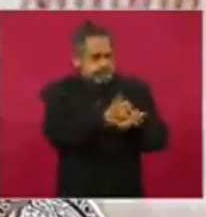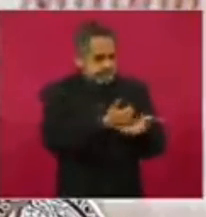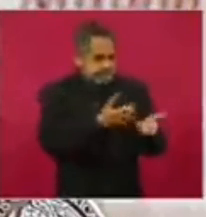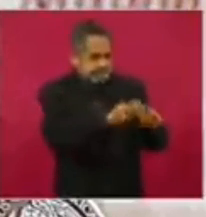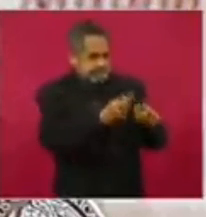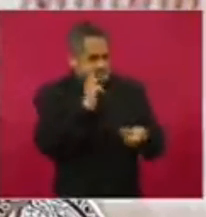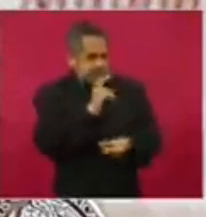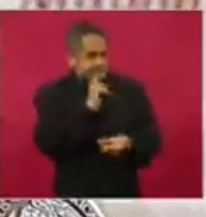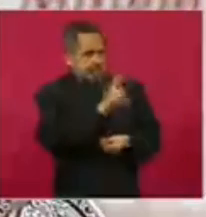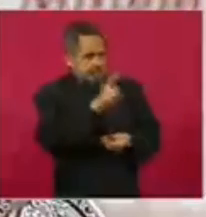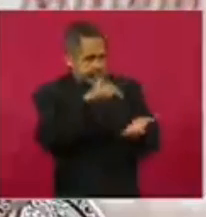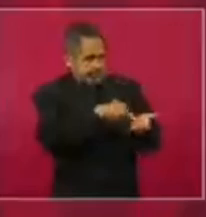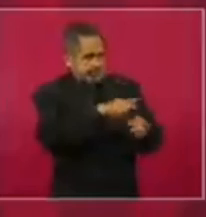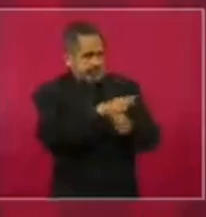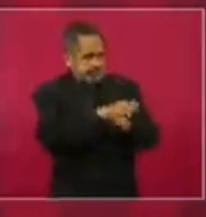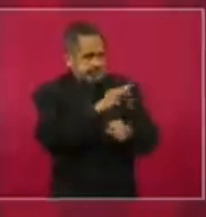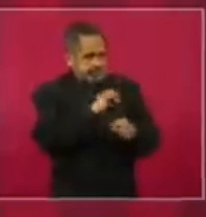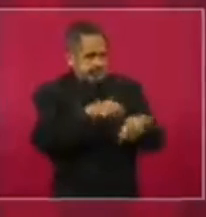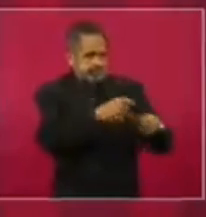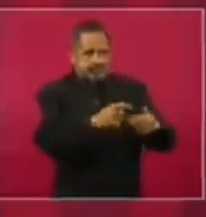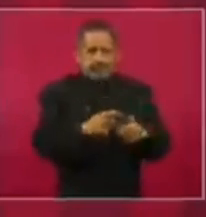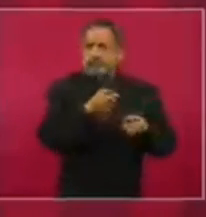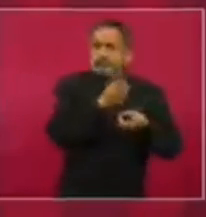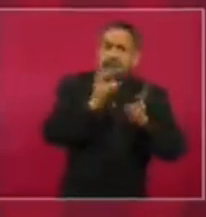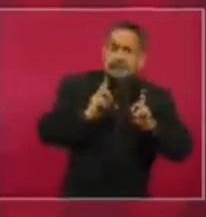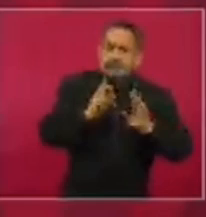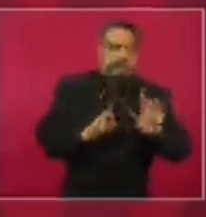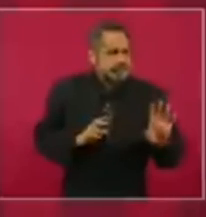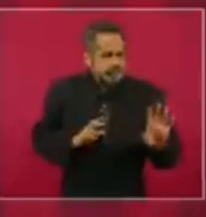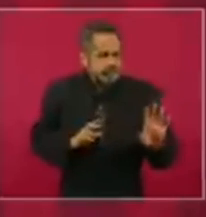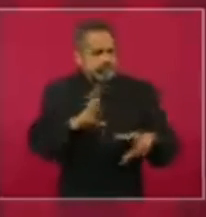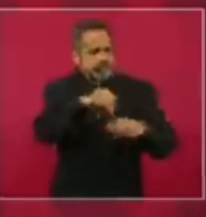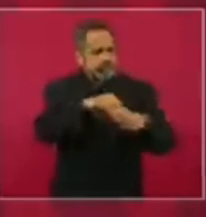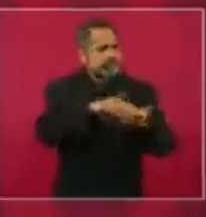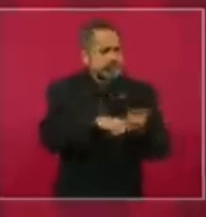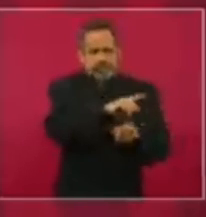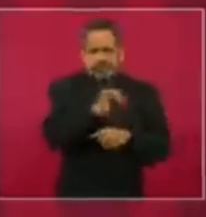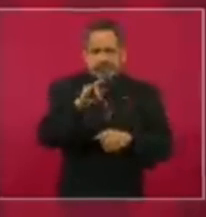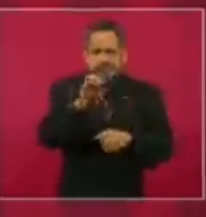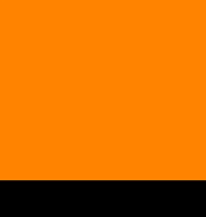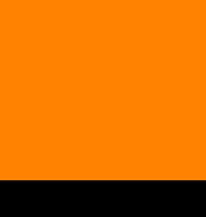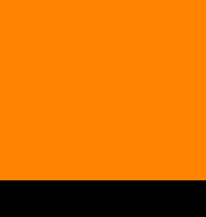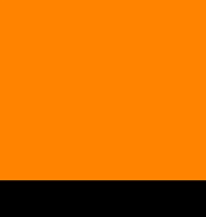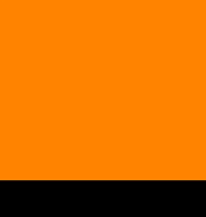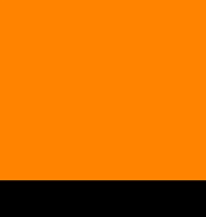y de resolver las inquietudes que se han dado en el seno del instituto electoral.